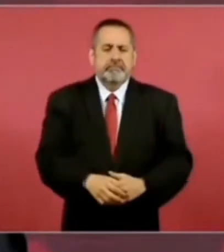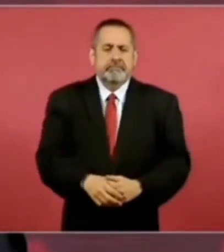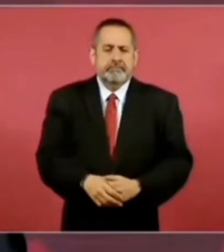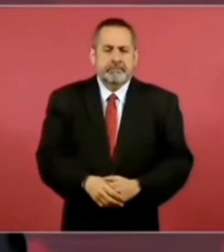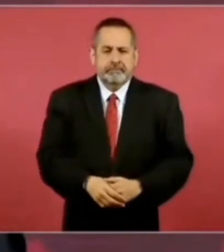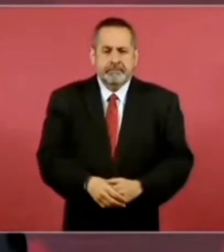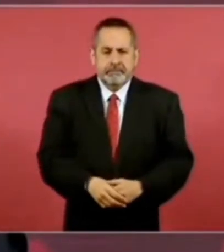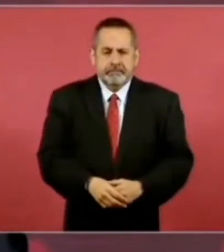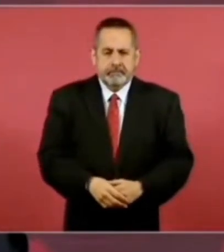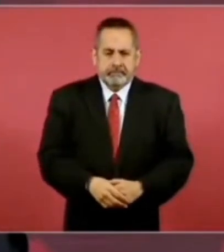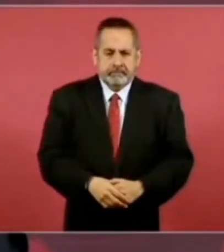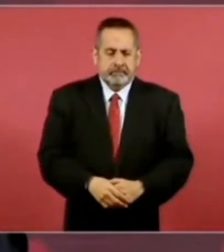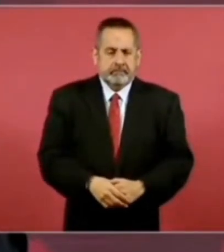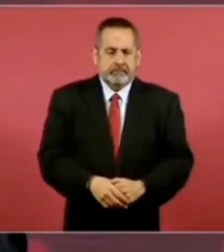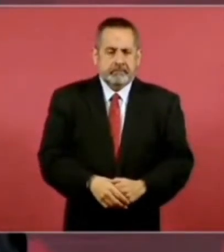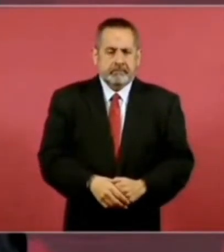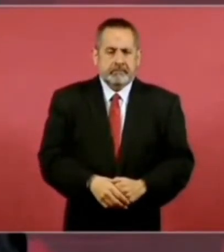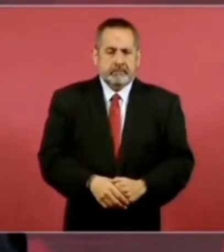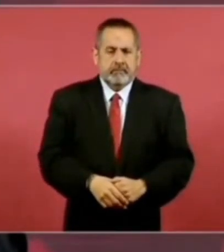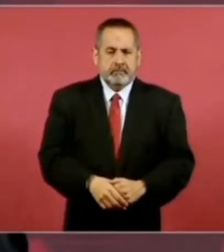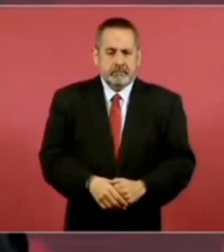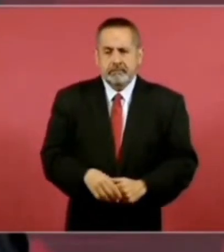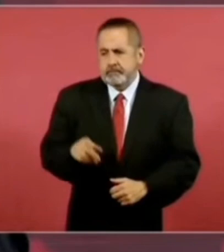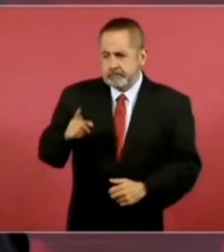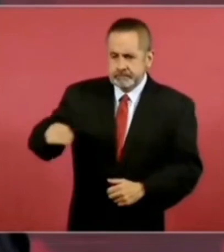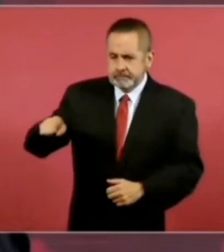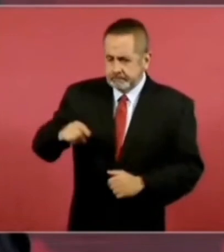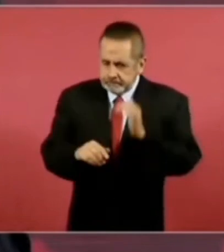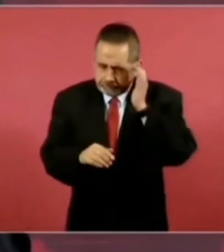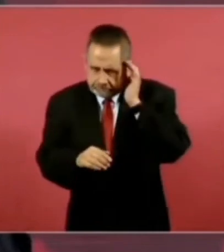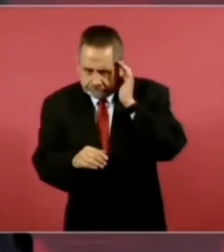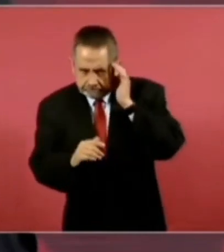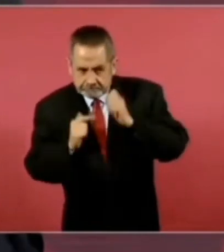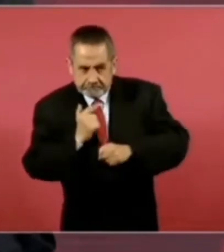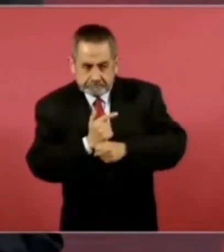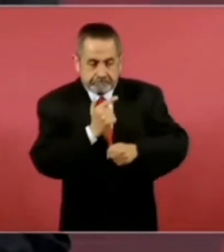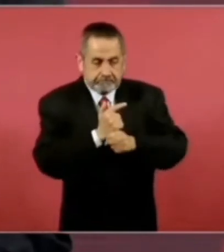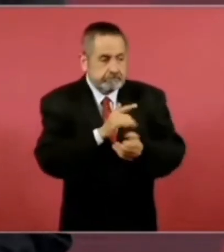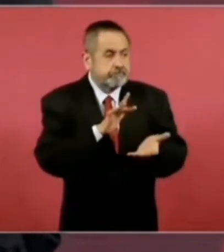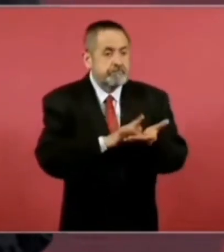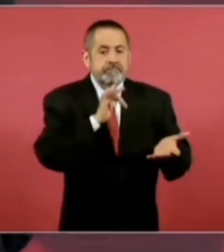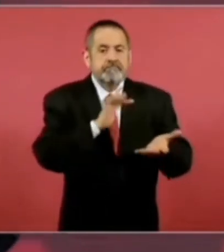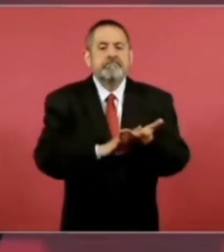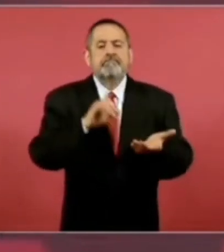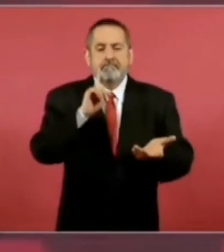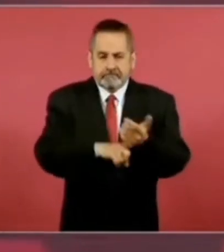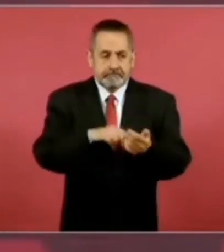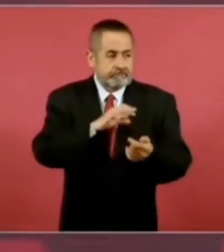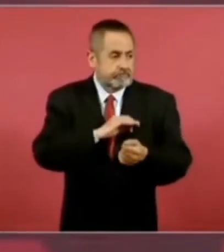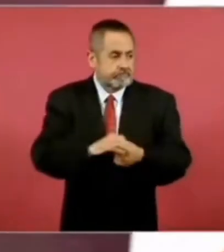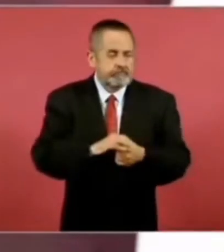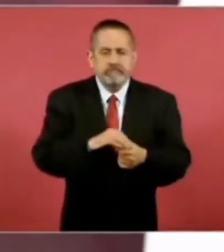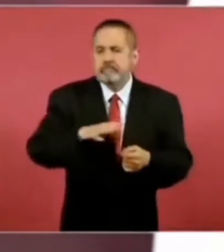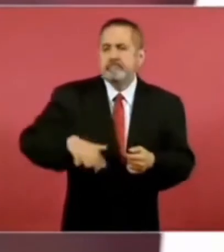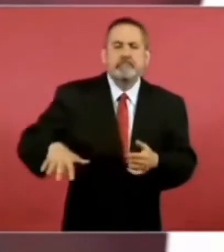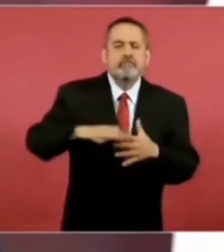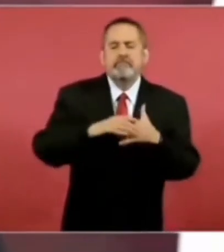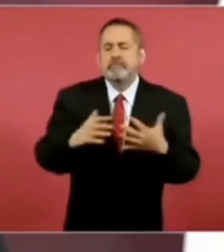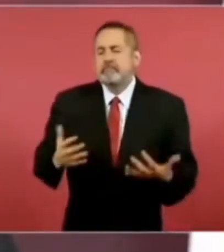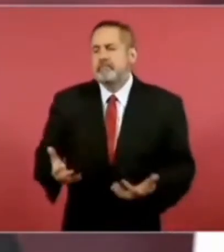Por esas escuchas, se logra salvar muchas vidas